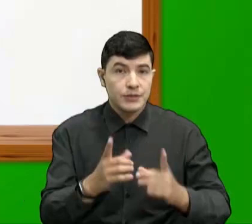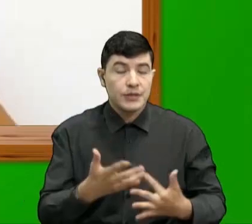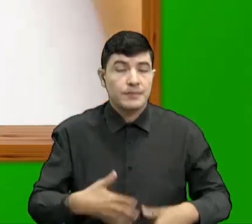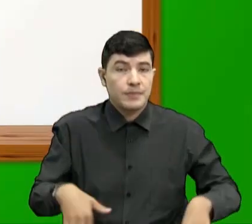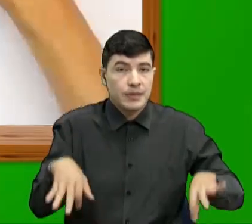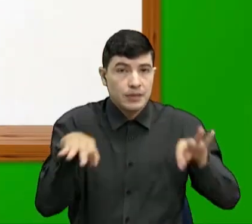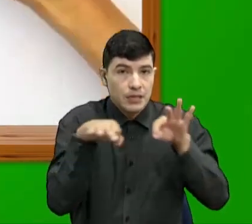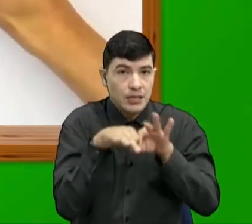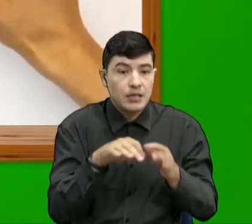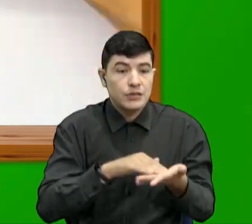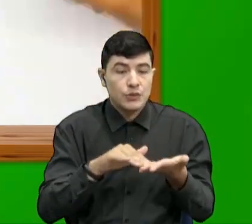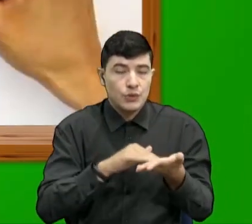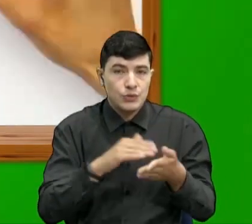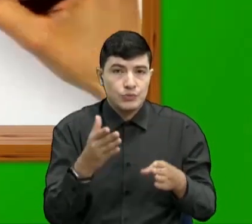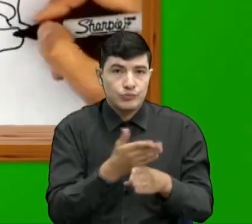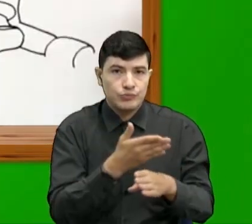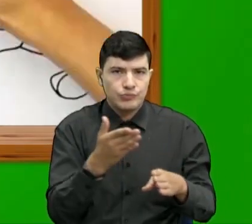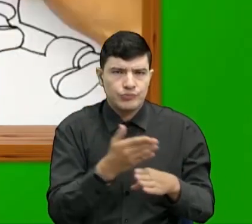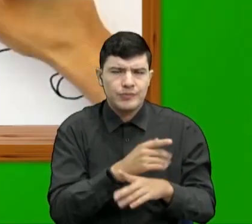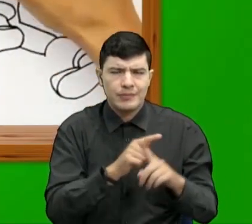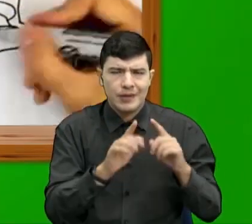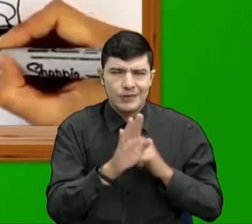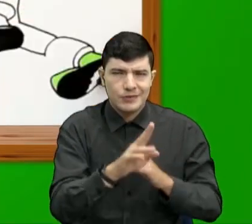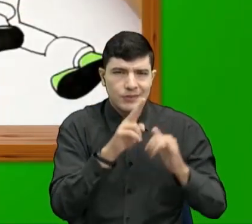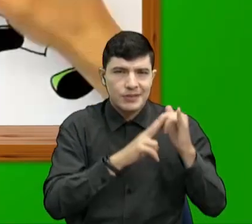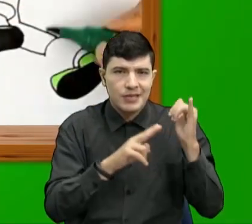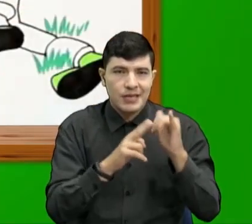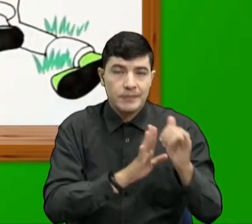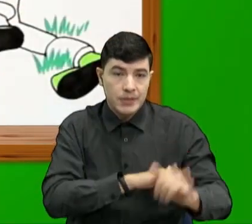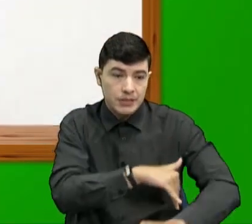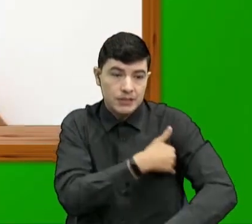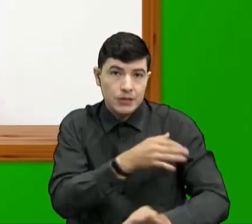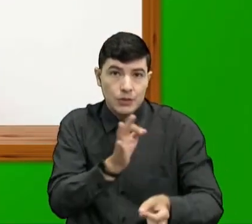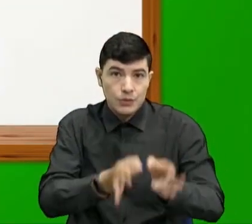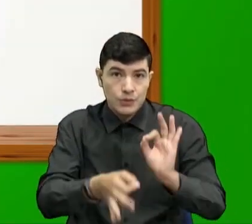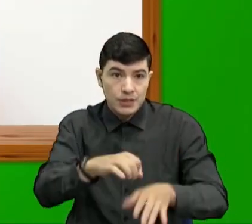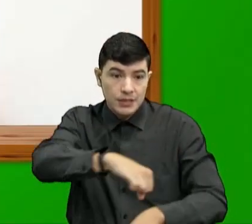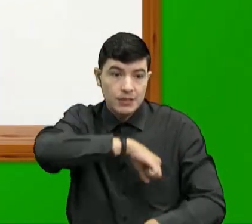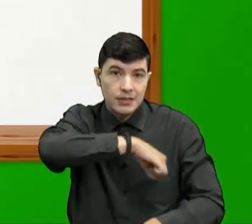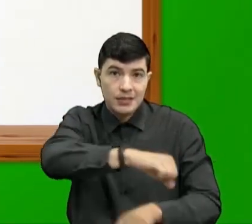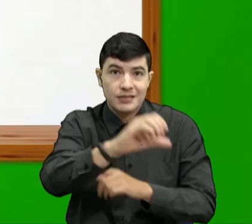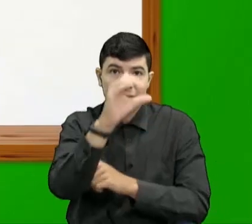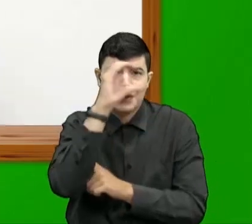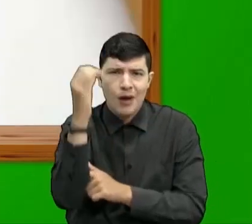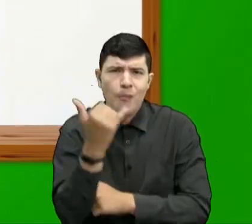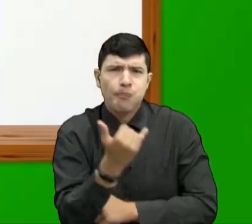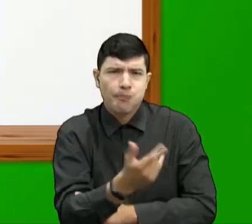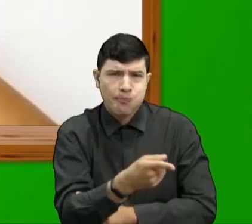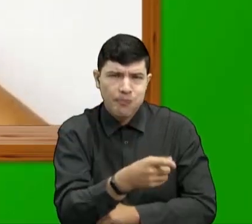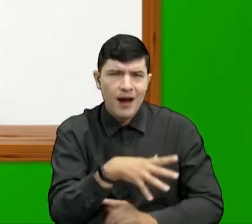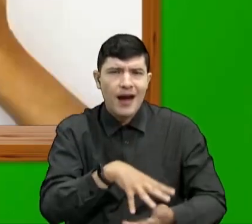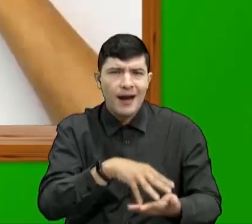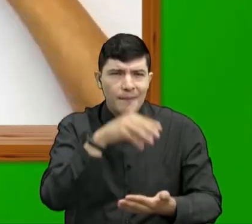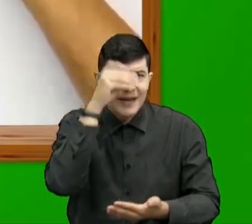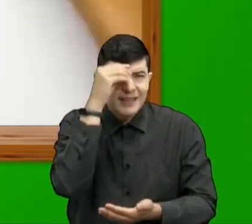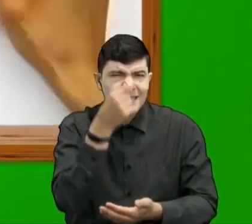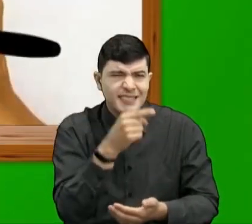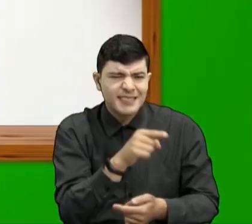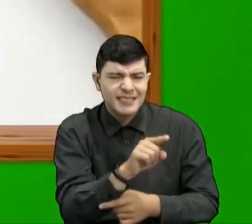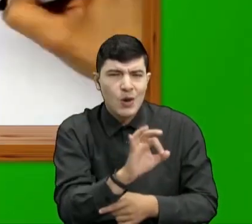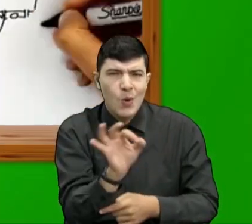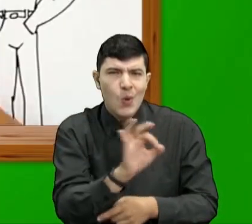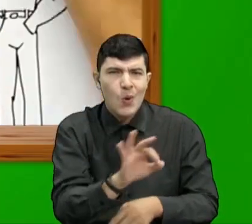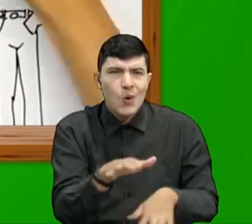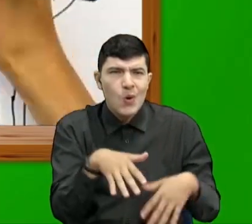superar un problema. En el canal Ministerio de Justicia y del Derecho Colombia podrás aprender más al respecto